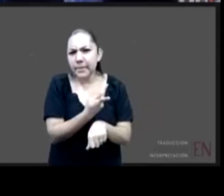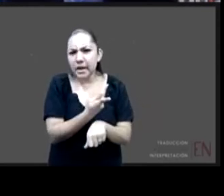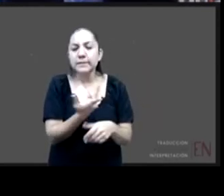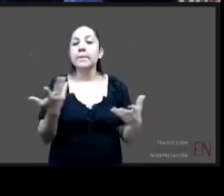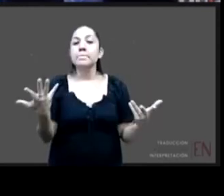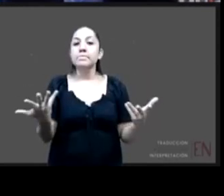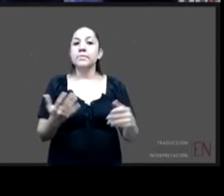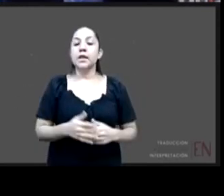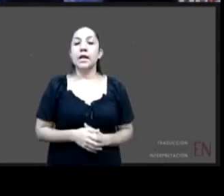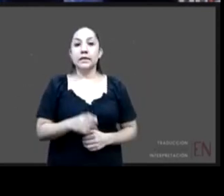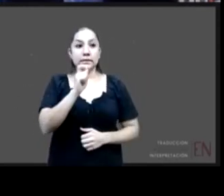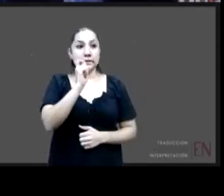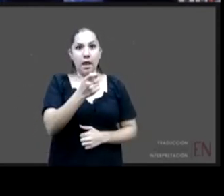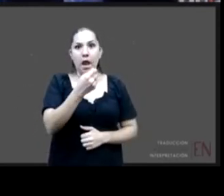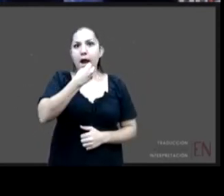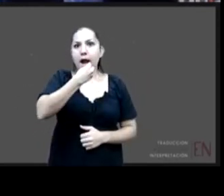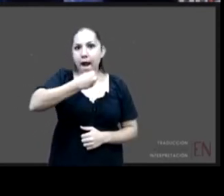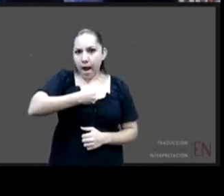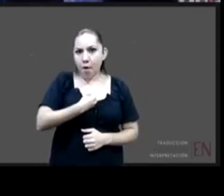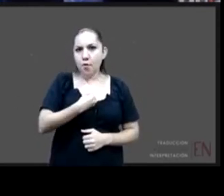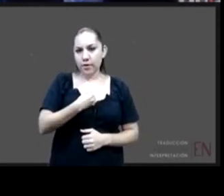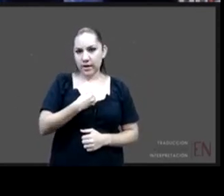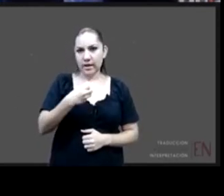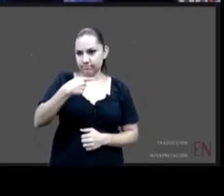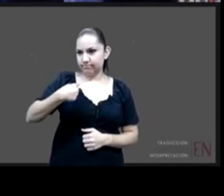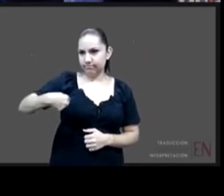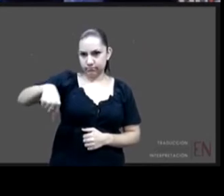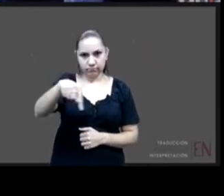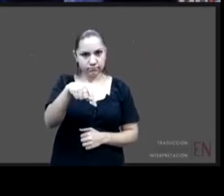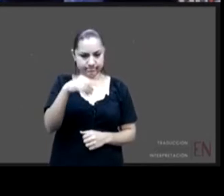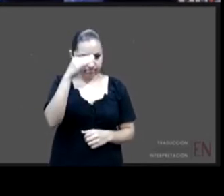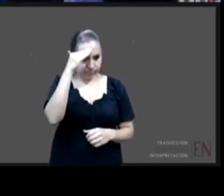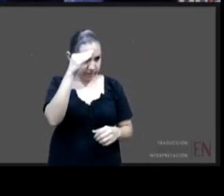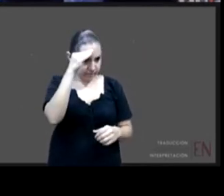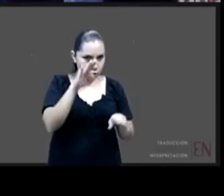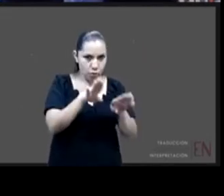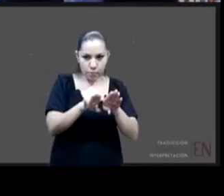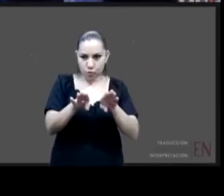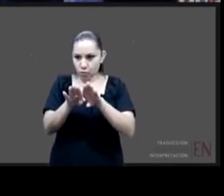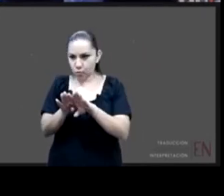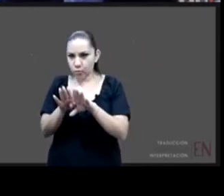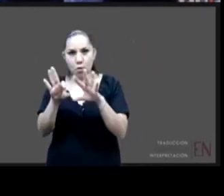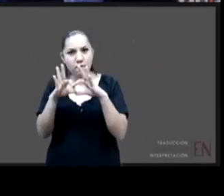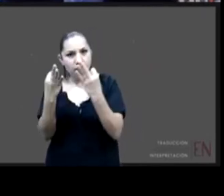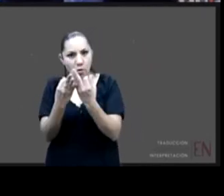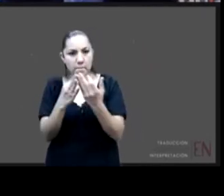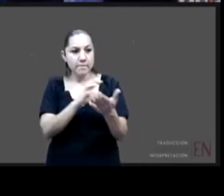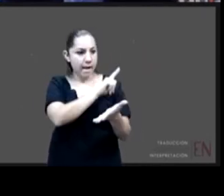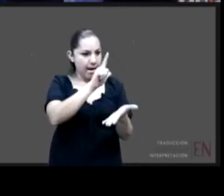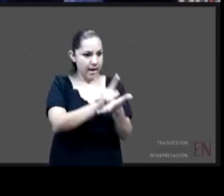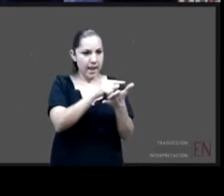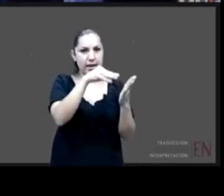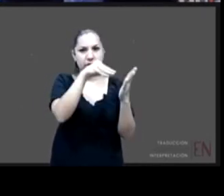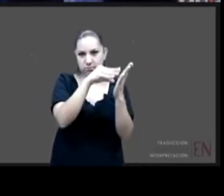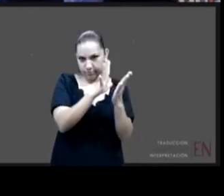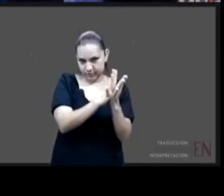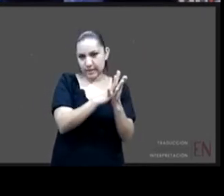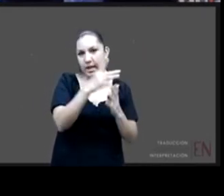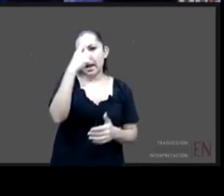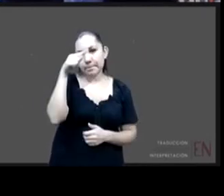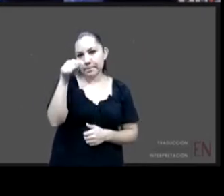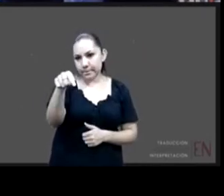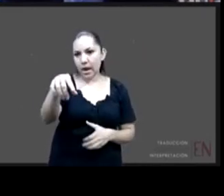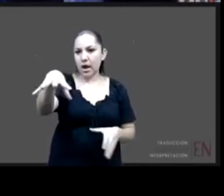existir toda esta evidencia digamos es una obligación legal un reconocimiento legal jurídico de que